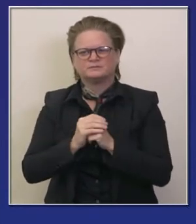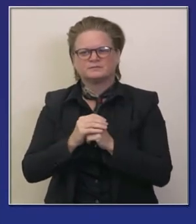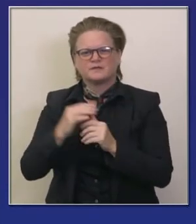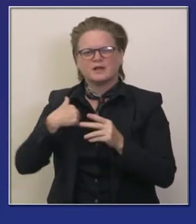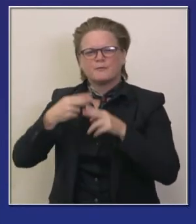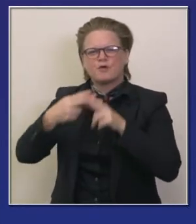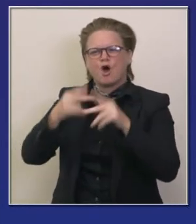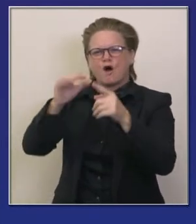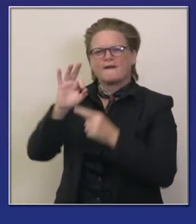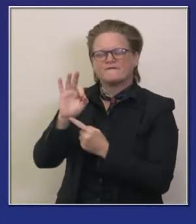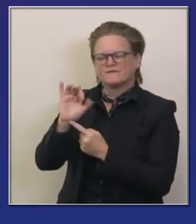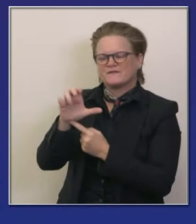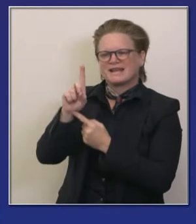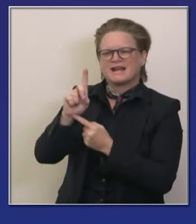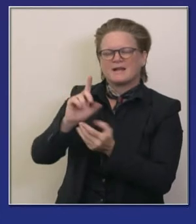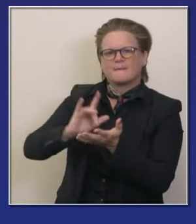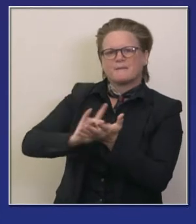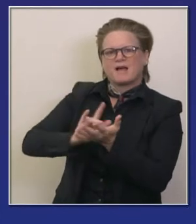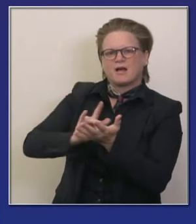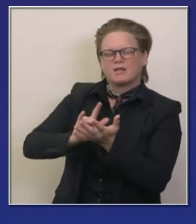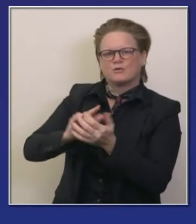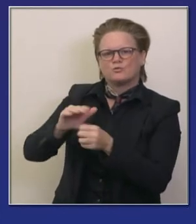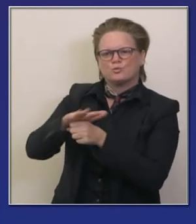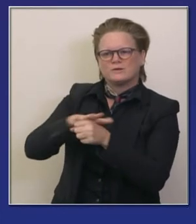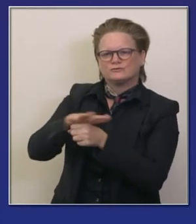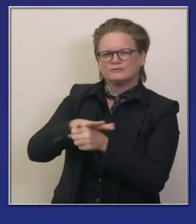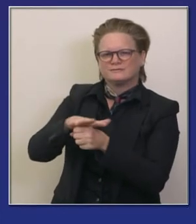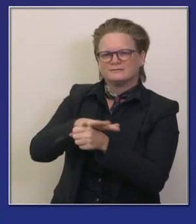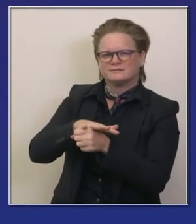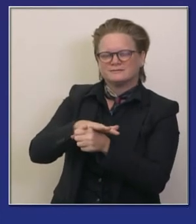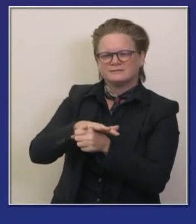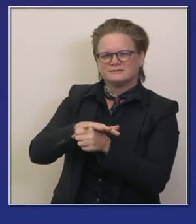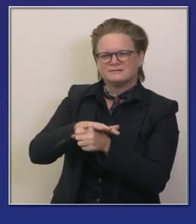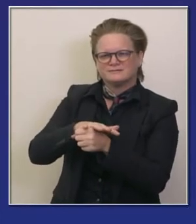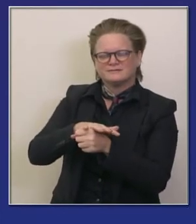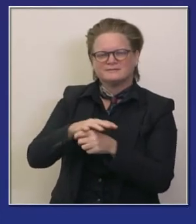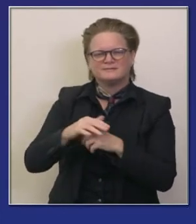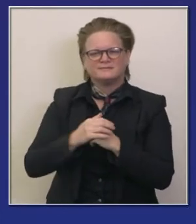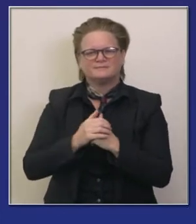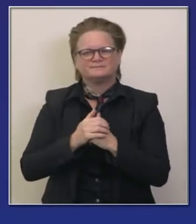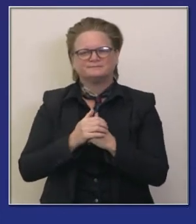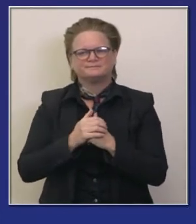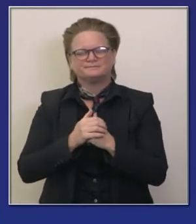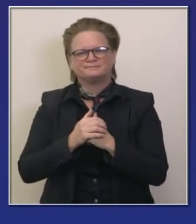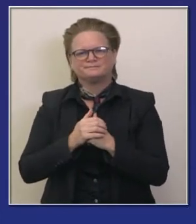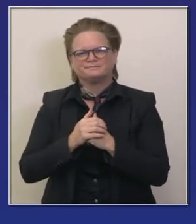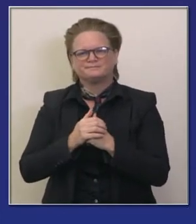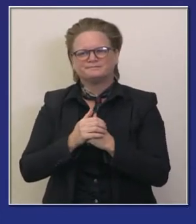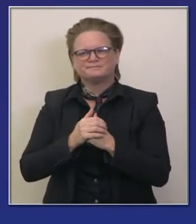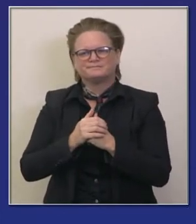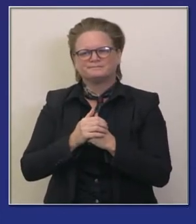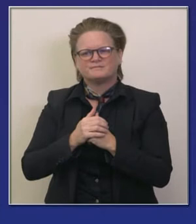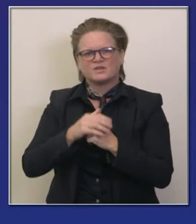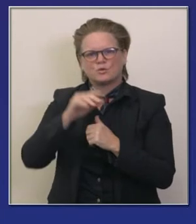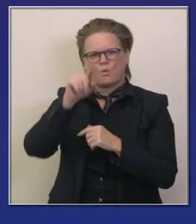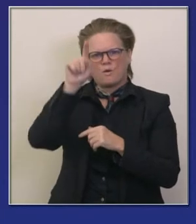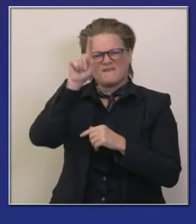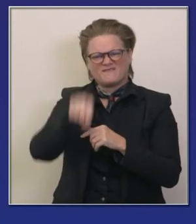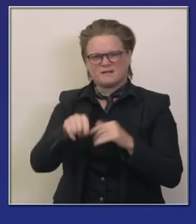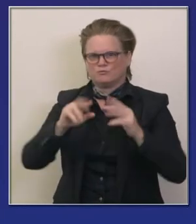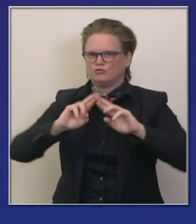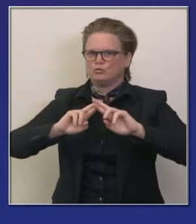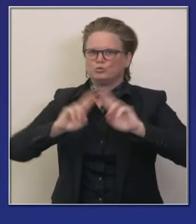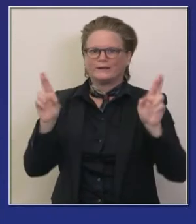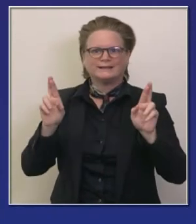puede ver usted son las capacidades de camas que podemos prender o implementar según sean necesarias en el